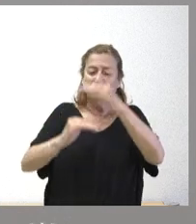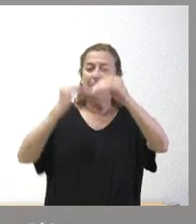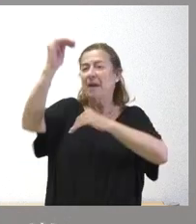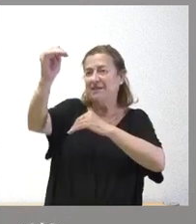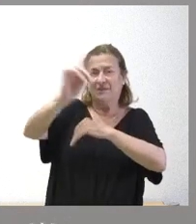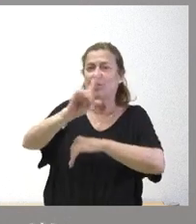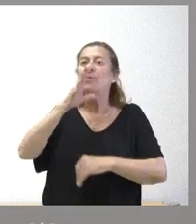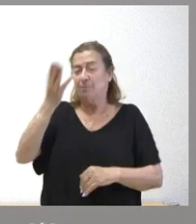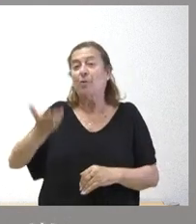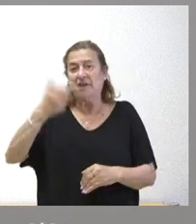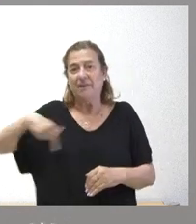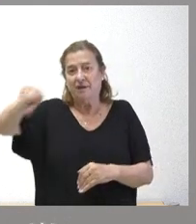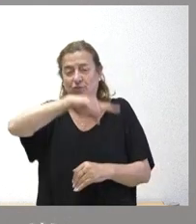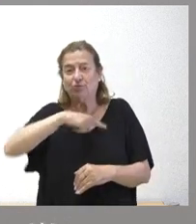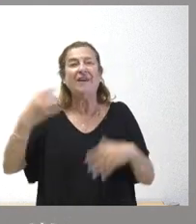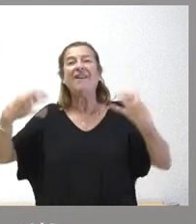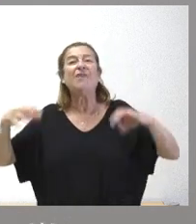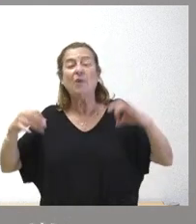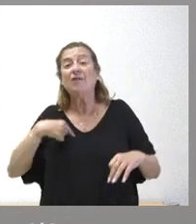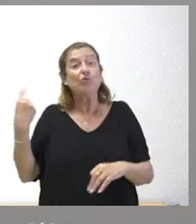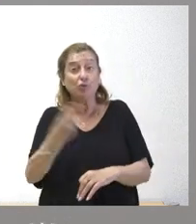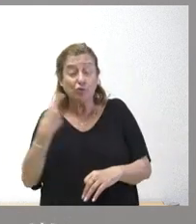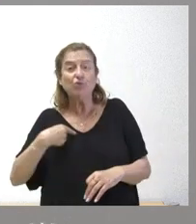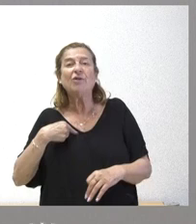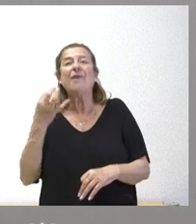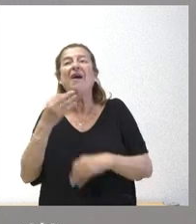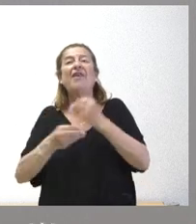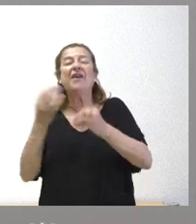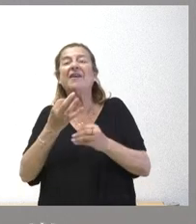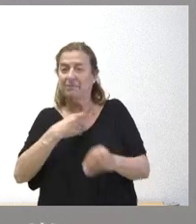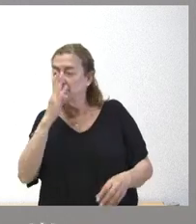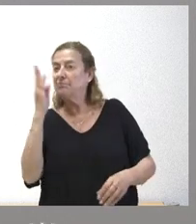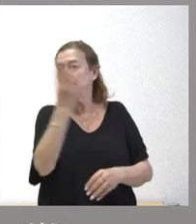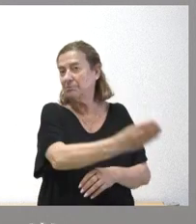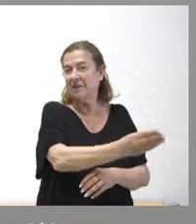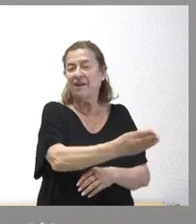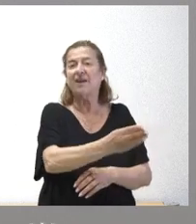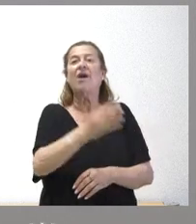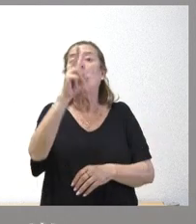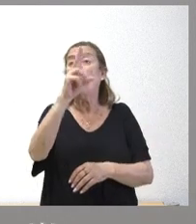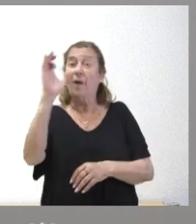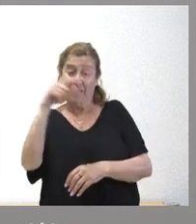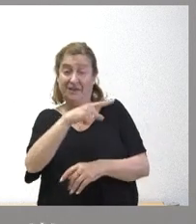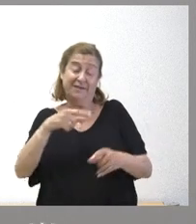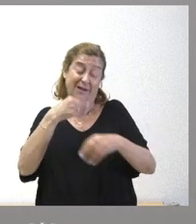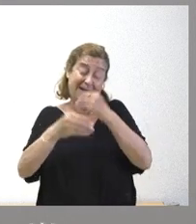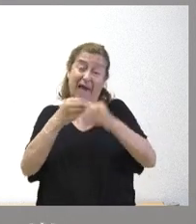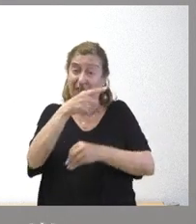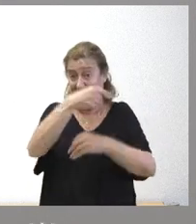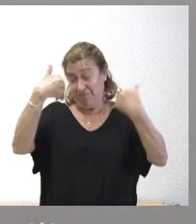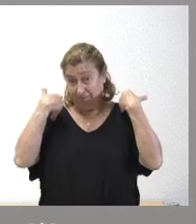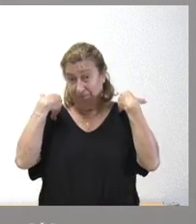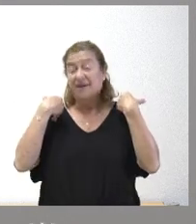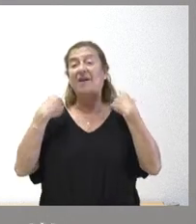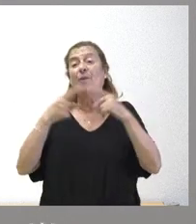muy importante para nosotros como es natural nosotros lo que tenemos que hacer es dirigirnos a la Unión Europea que es el que establece el